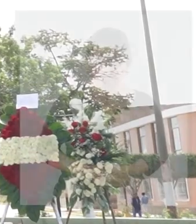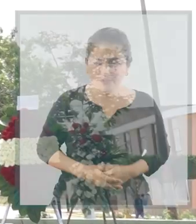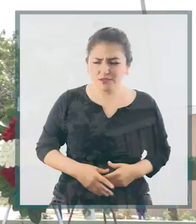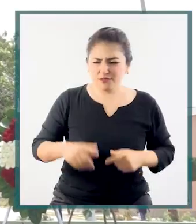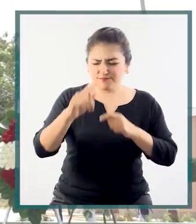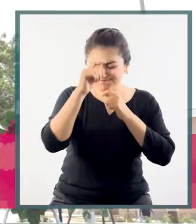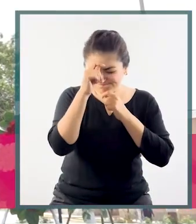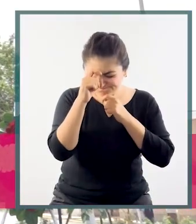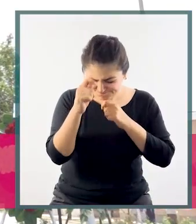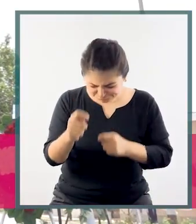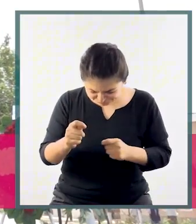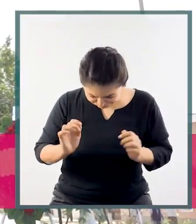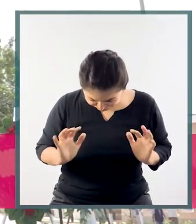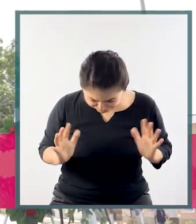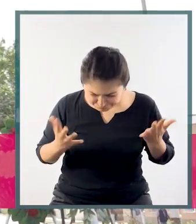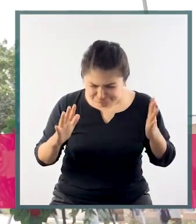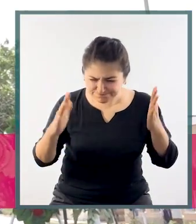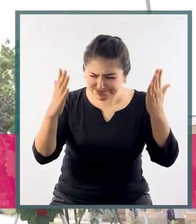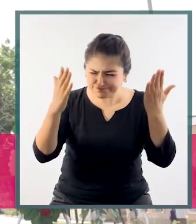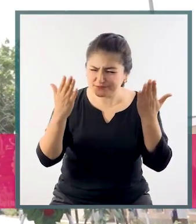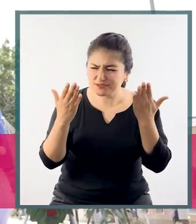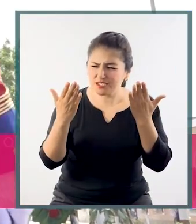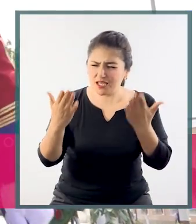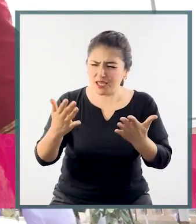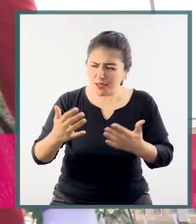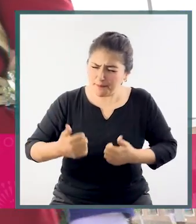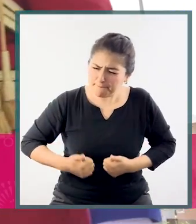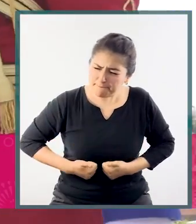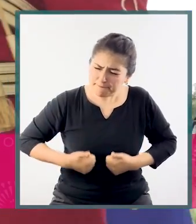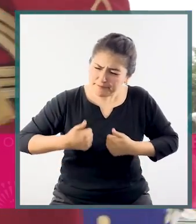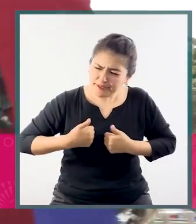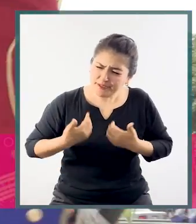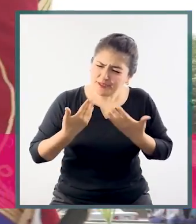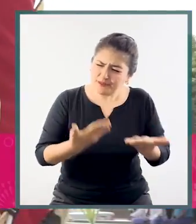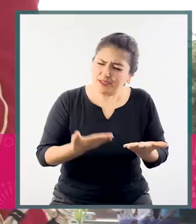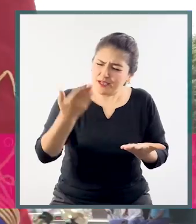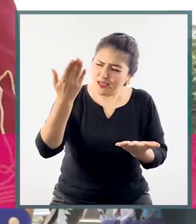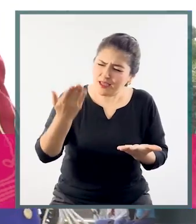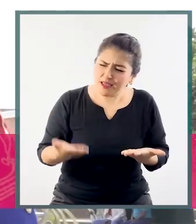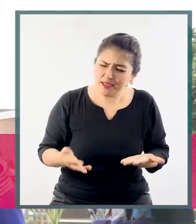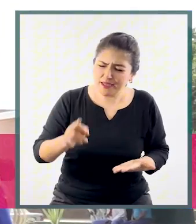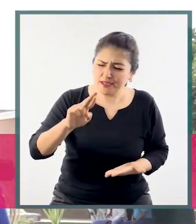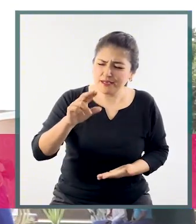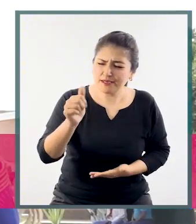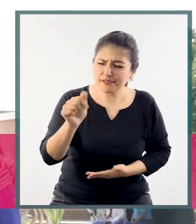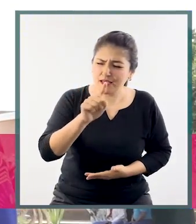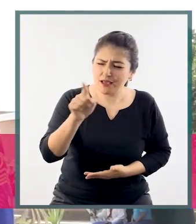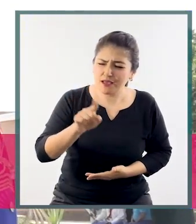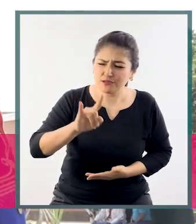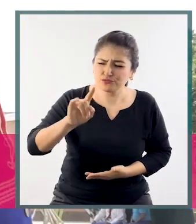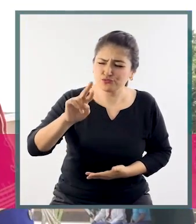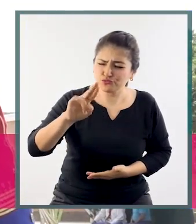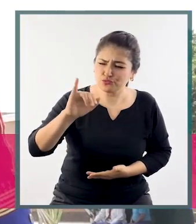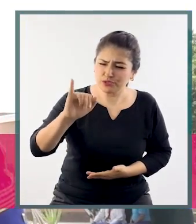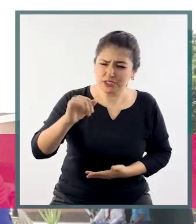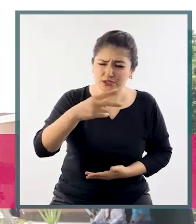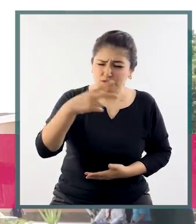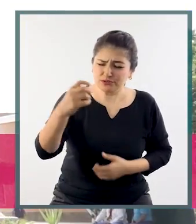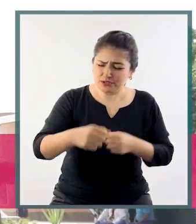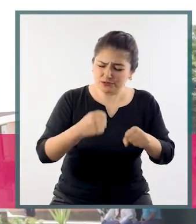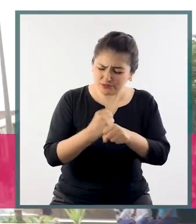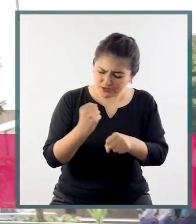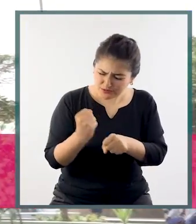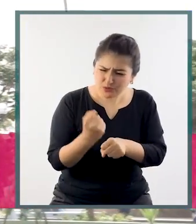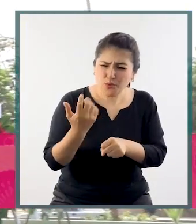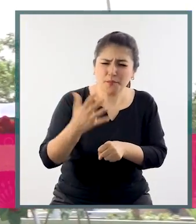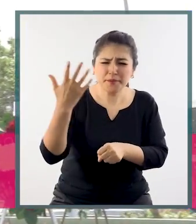¡Honor y gloria al acto heroico de José Andrés Razuri! ¡Vive el bicentenario